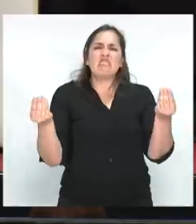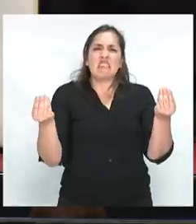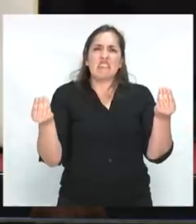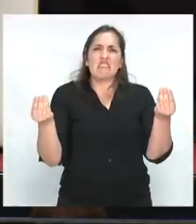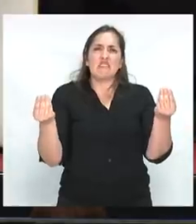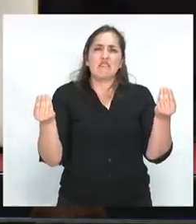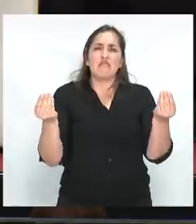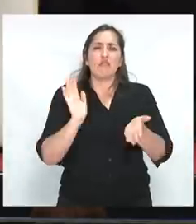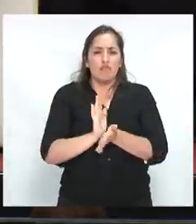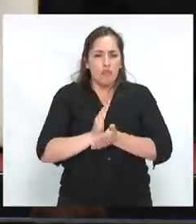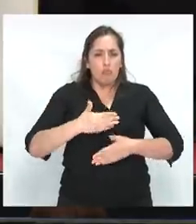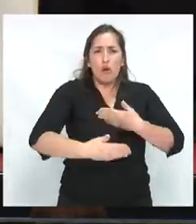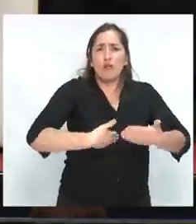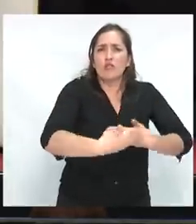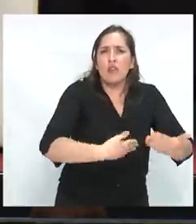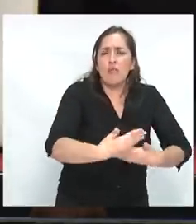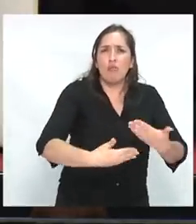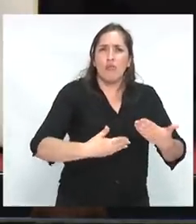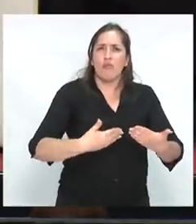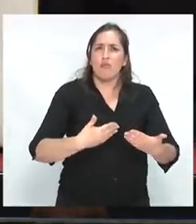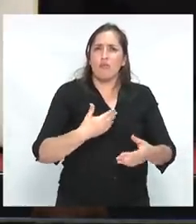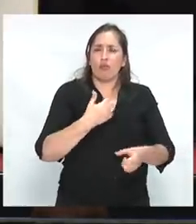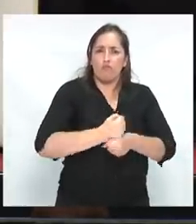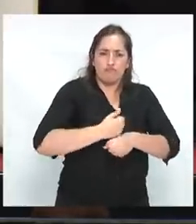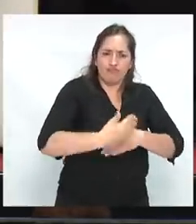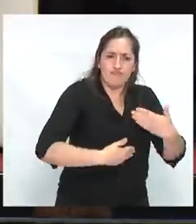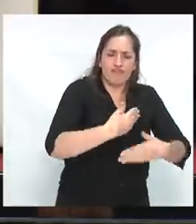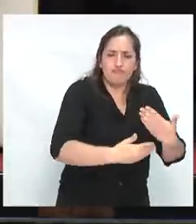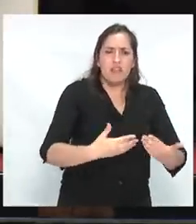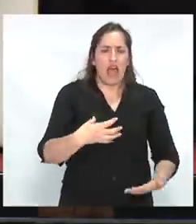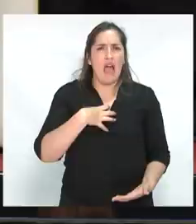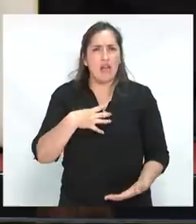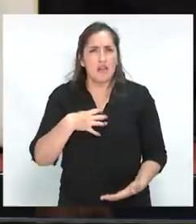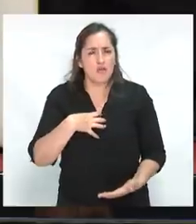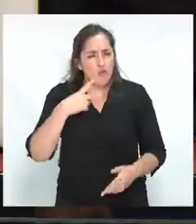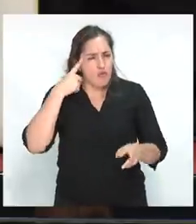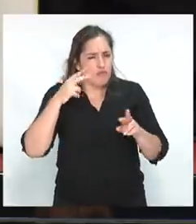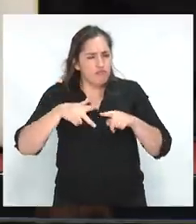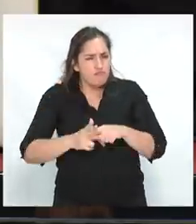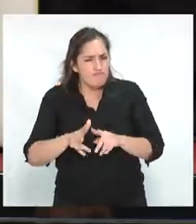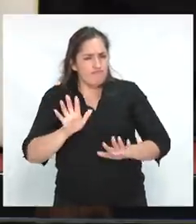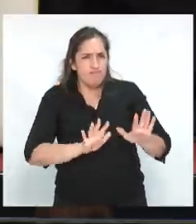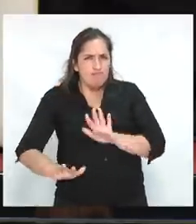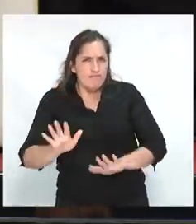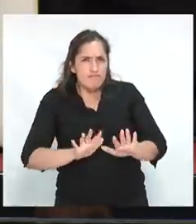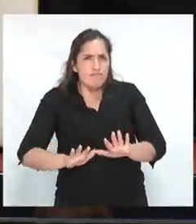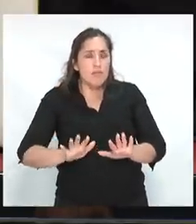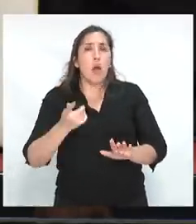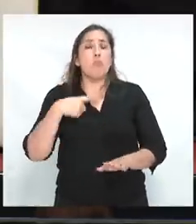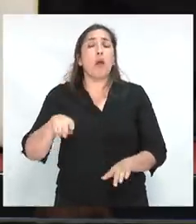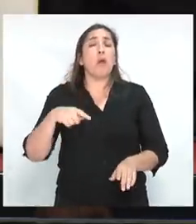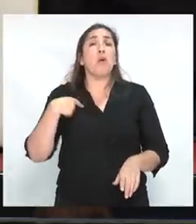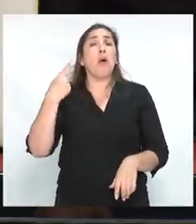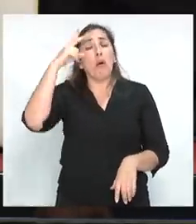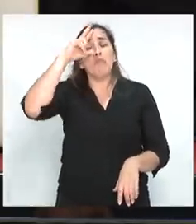procedimientos lógicos, actitudes instrumentales que hacemos sin reflexionar